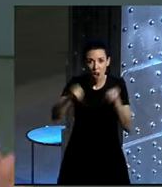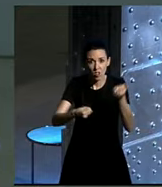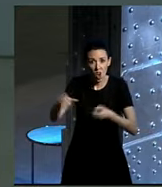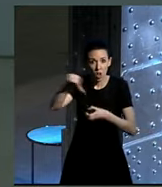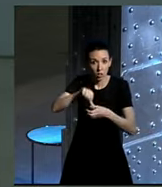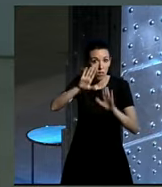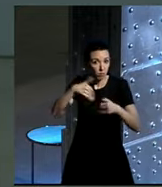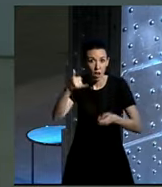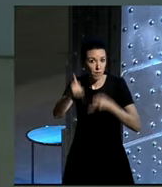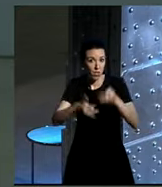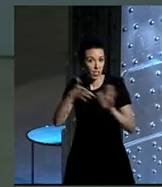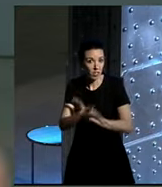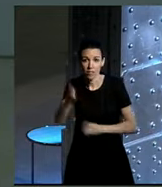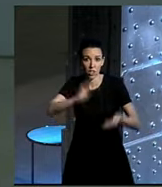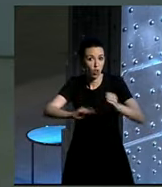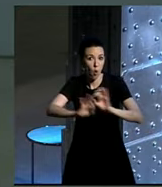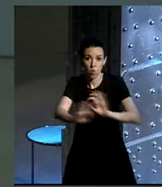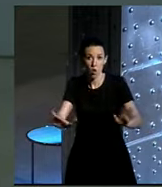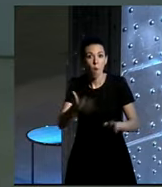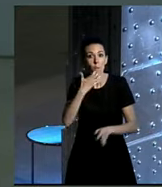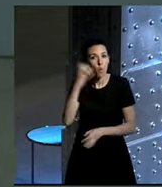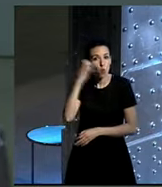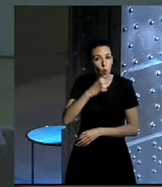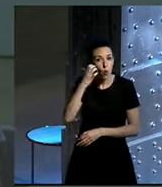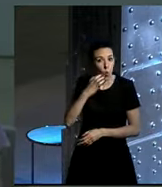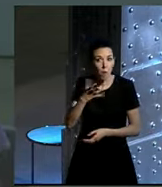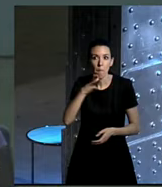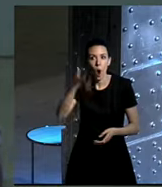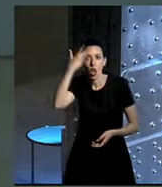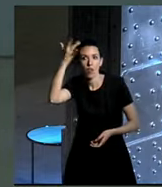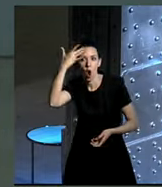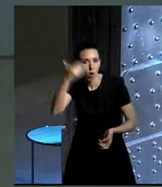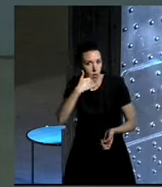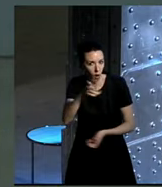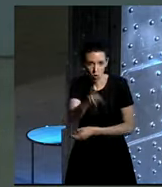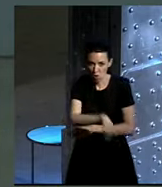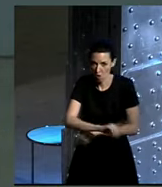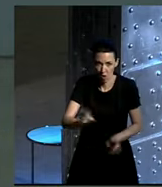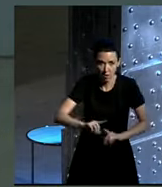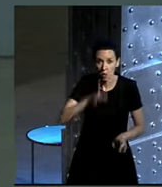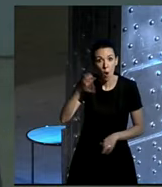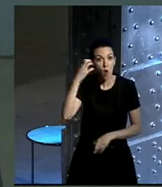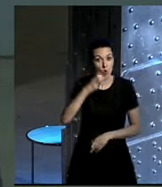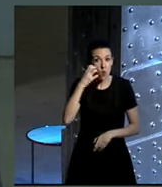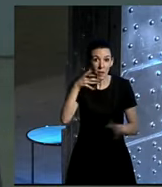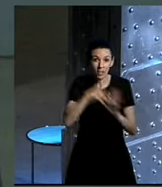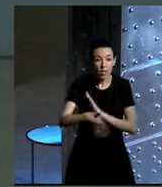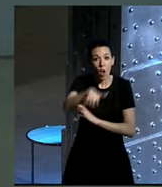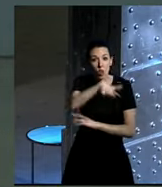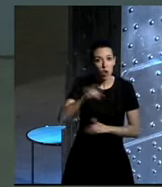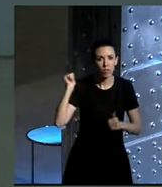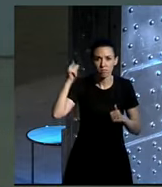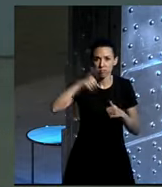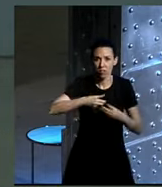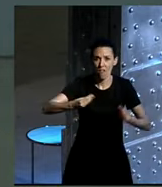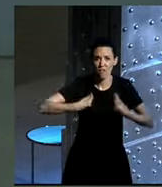bicicleta va a ser la solución. Yo siempre pongo el ejemplo de Cuba, pero no por una cosa ideológica ni nada, sino porque es un lugar en el que llevan tanto tiempo